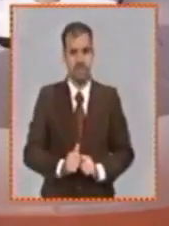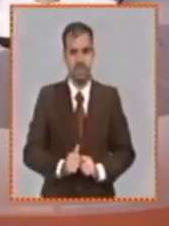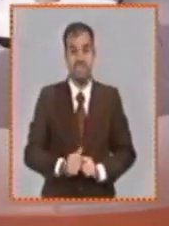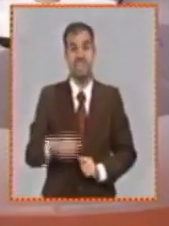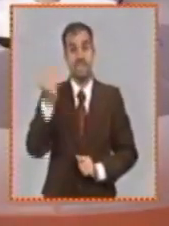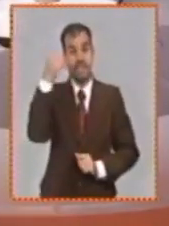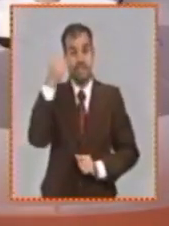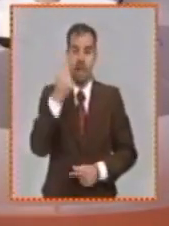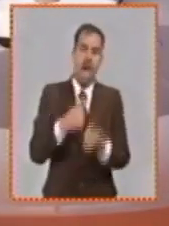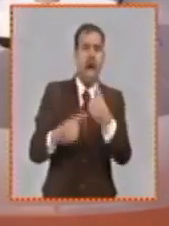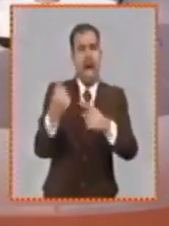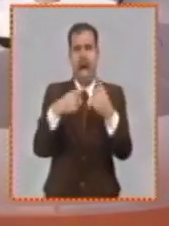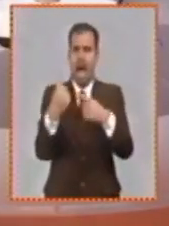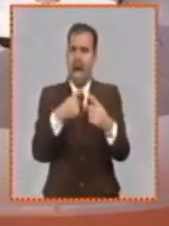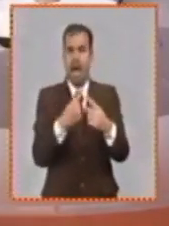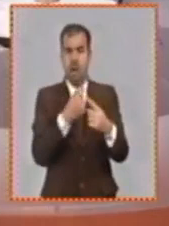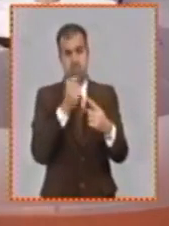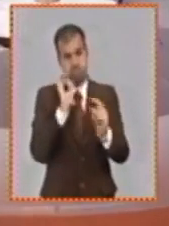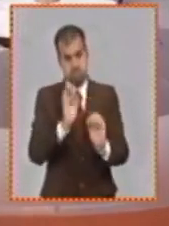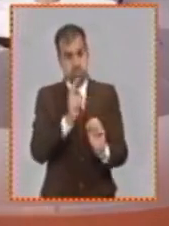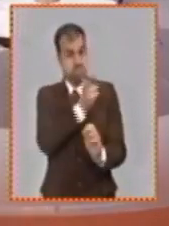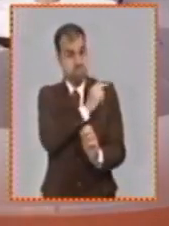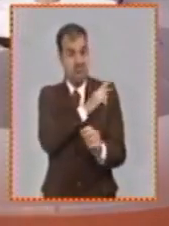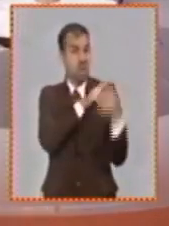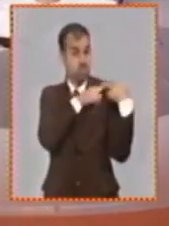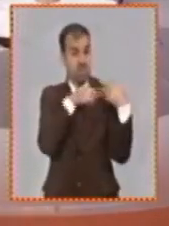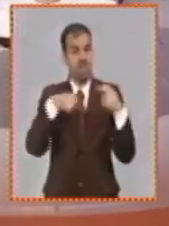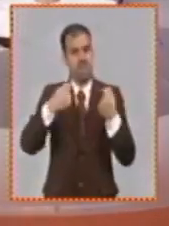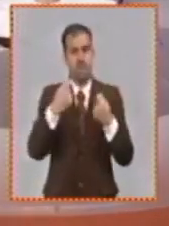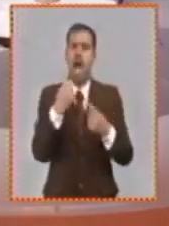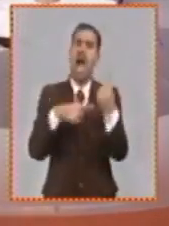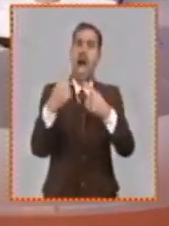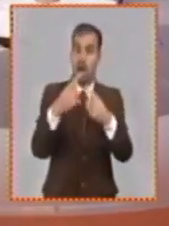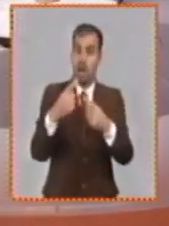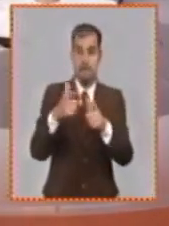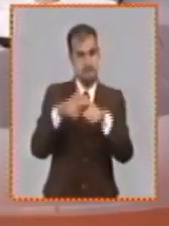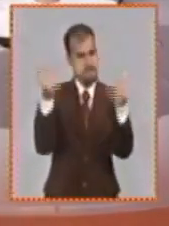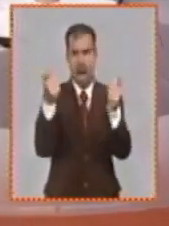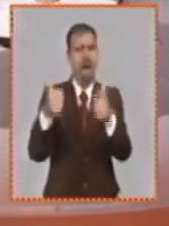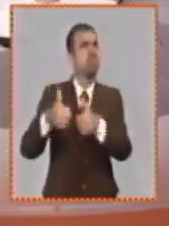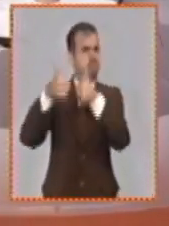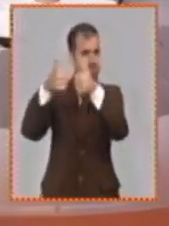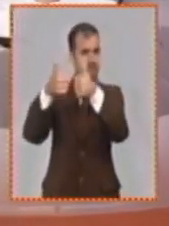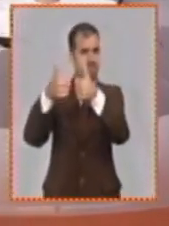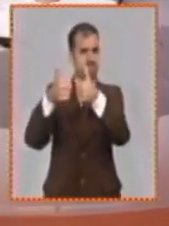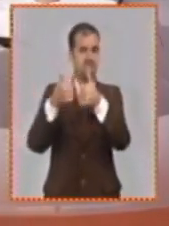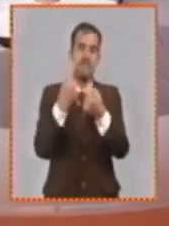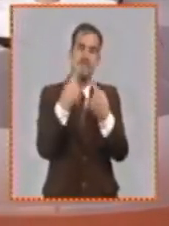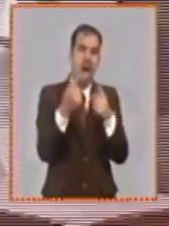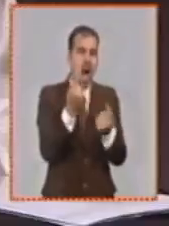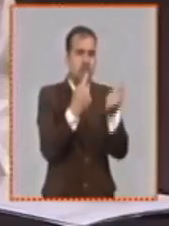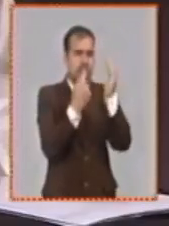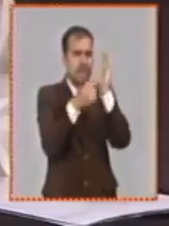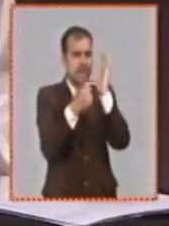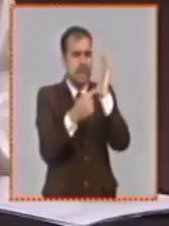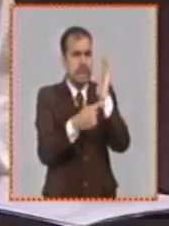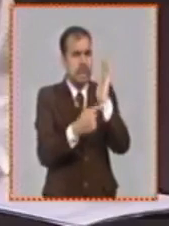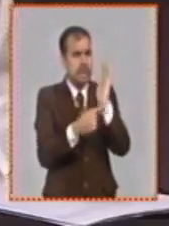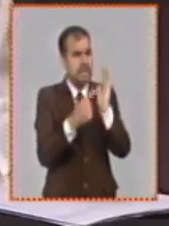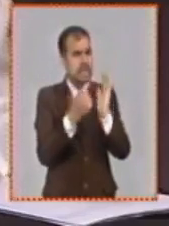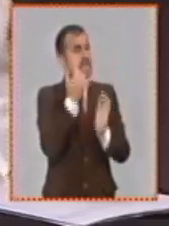que algunas cosas se hagan bien la mayoría otras no siempre nos quedan bien. ¿Qué valoración tienen hasta ahora? Esto ha sido un proceso